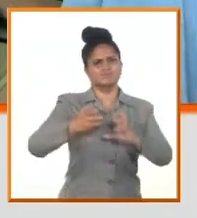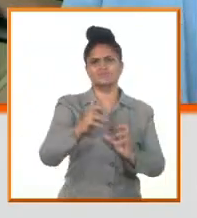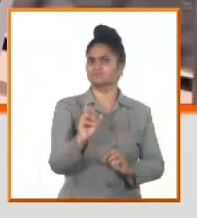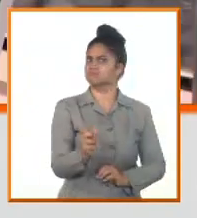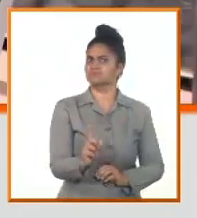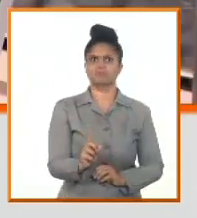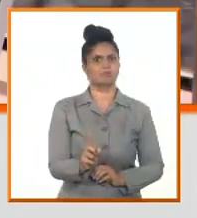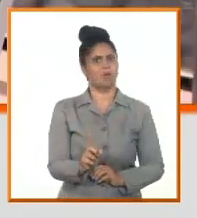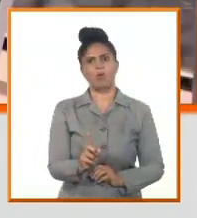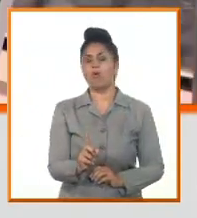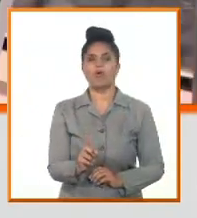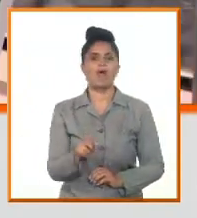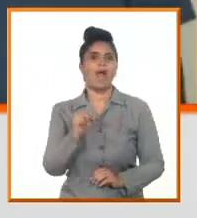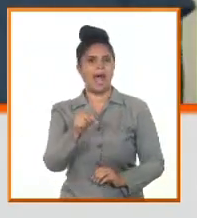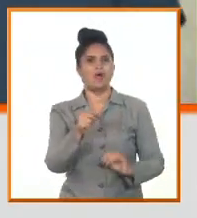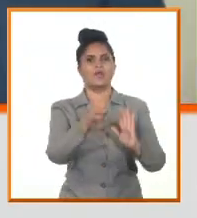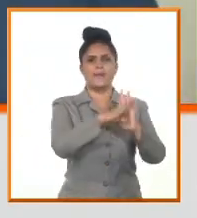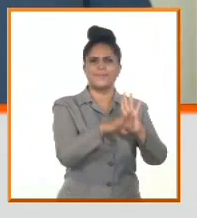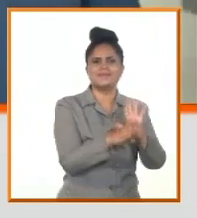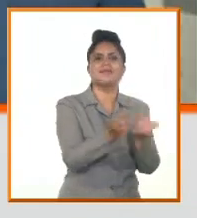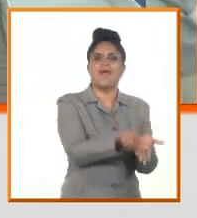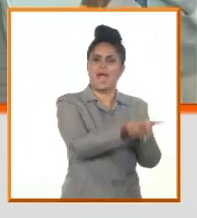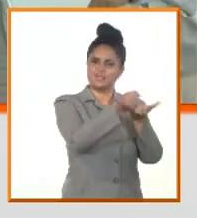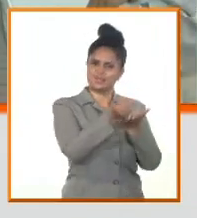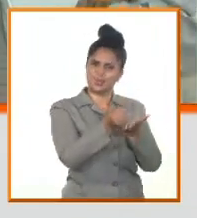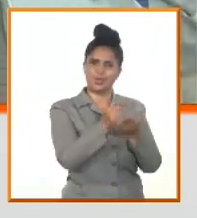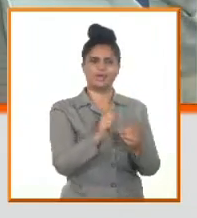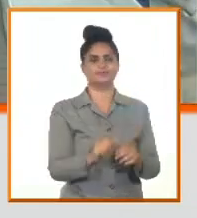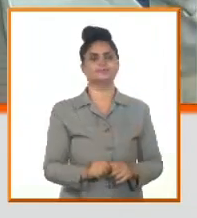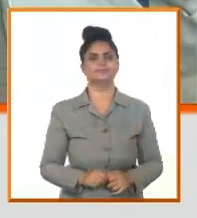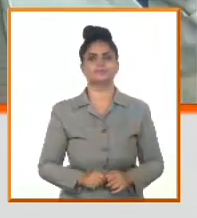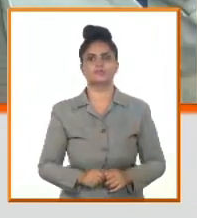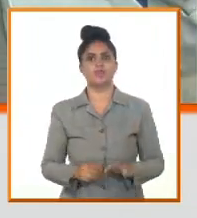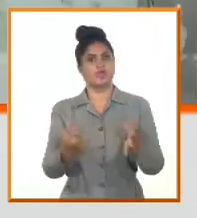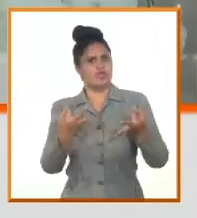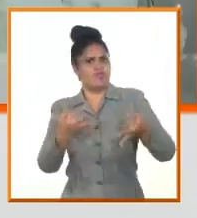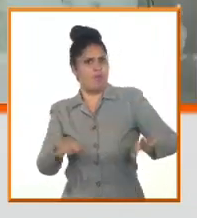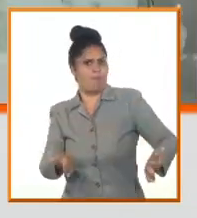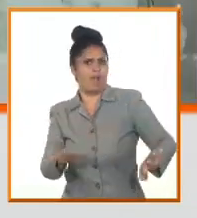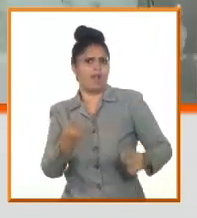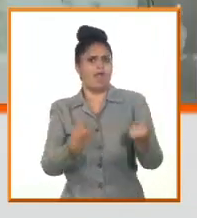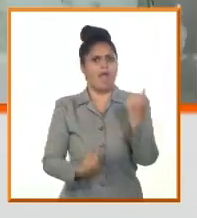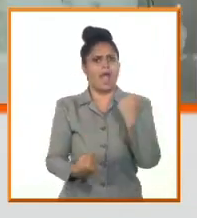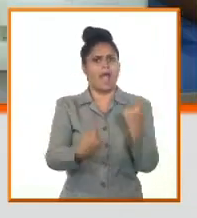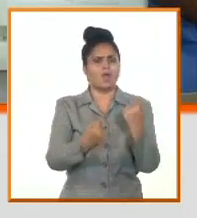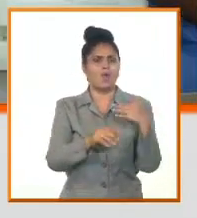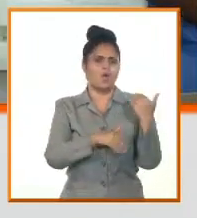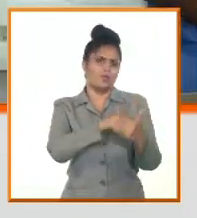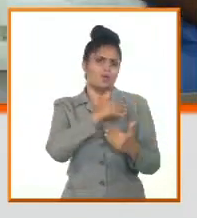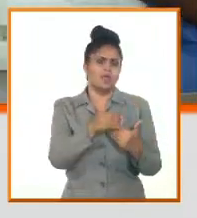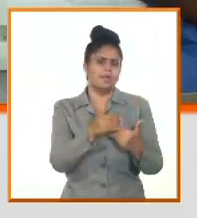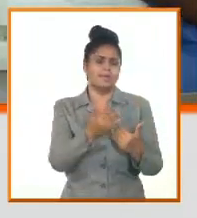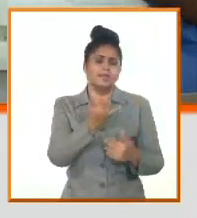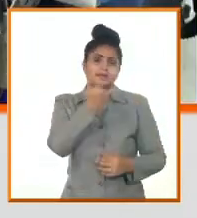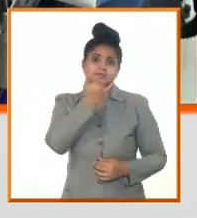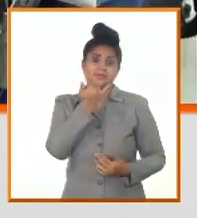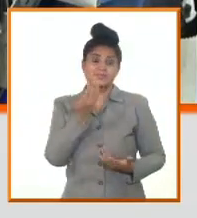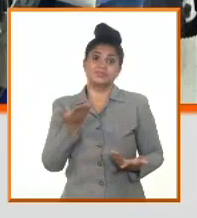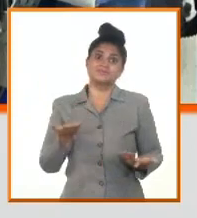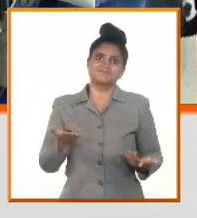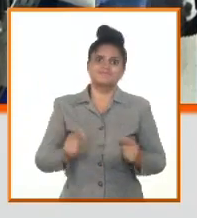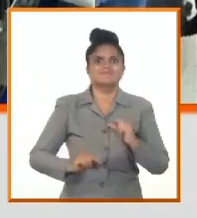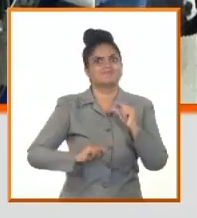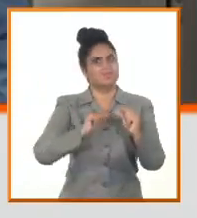más sencillo que antes. Sí. ¿Todavía es natural que eso ocurra? No. Hay cosas que llevan mucho esfuerzo,